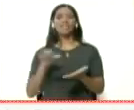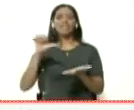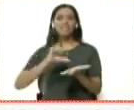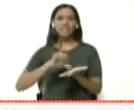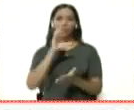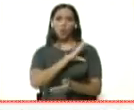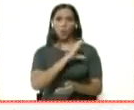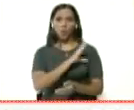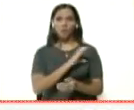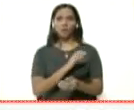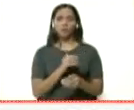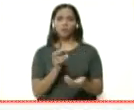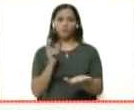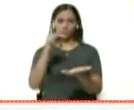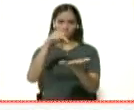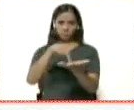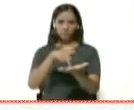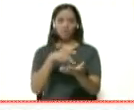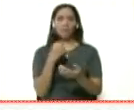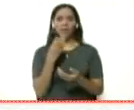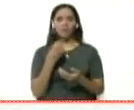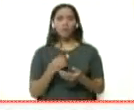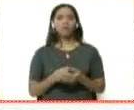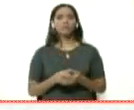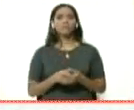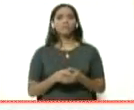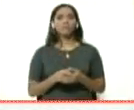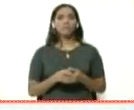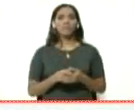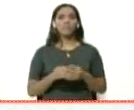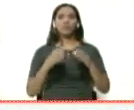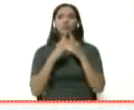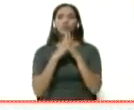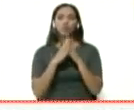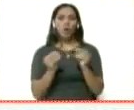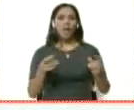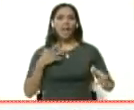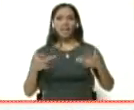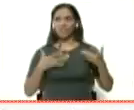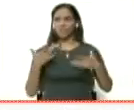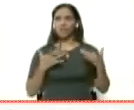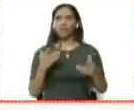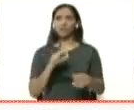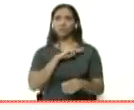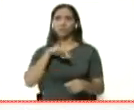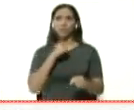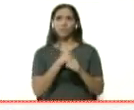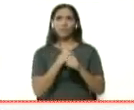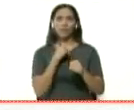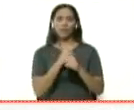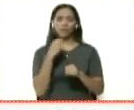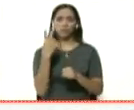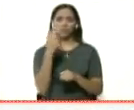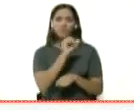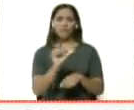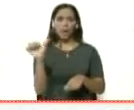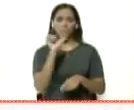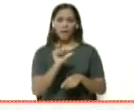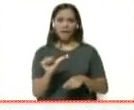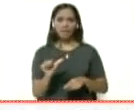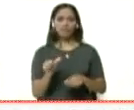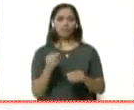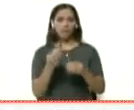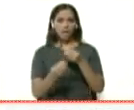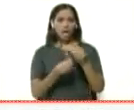comando que está ubicado ahí en el Palacio, todas las acciones. Nosotros venimos trabajando desde hace más de dos semanas al mando